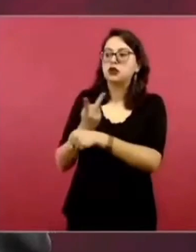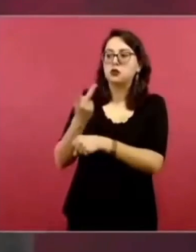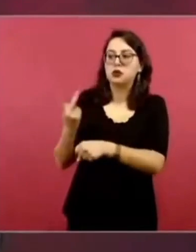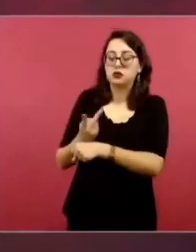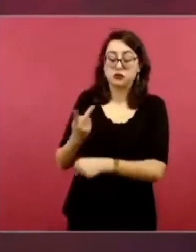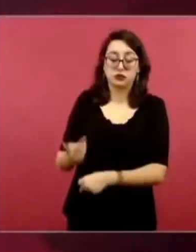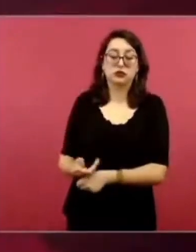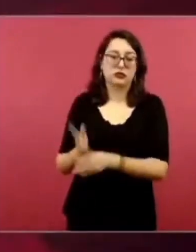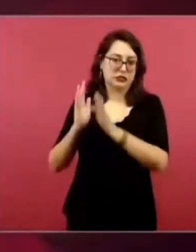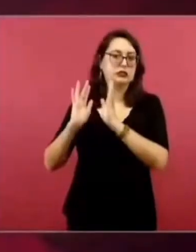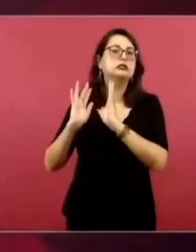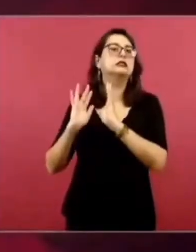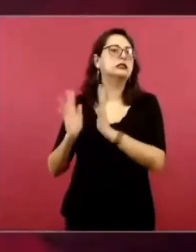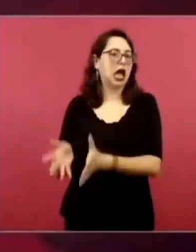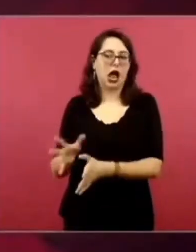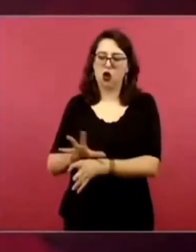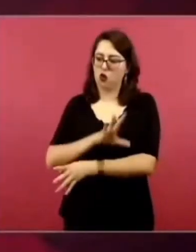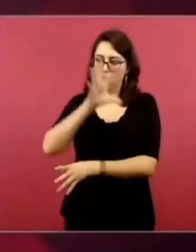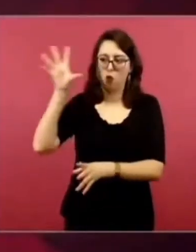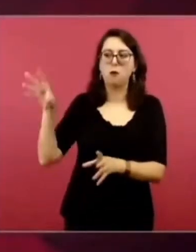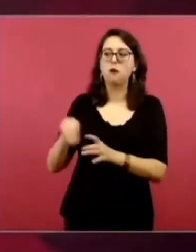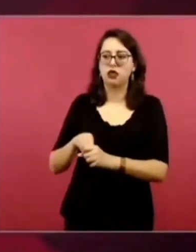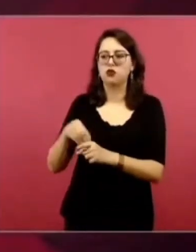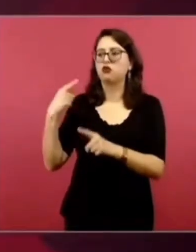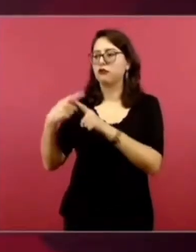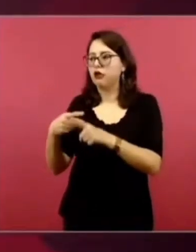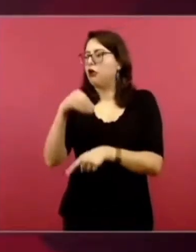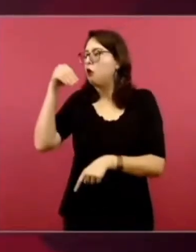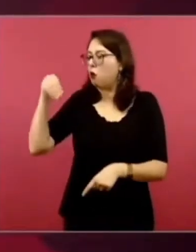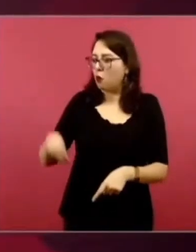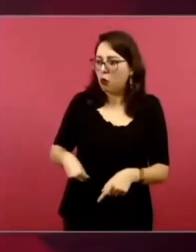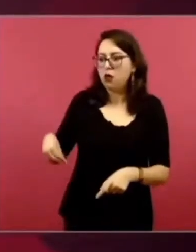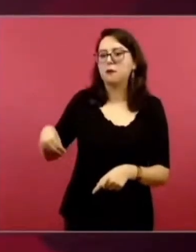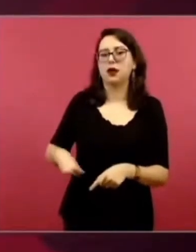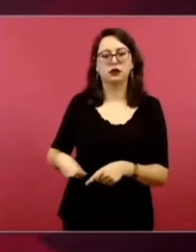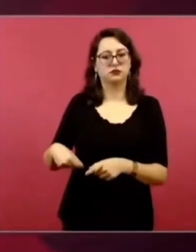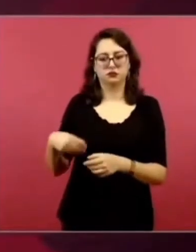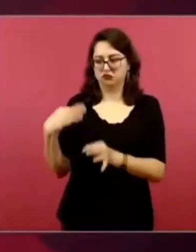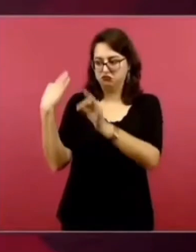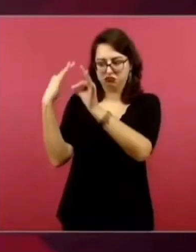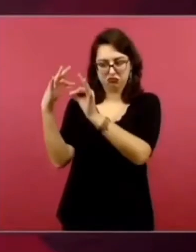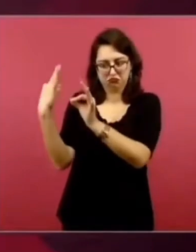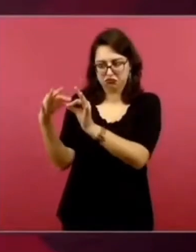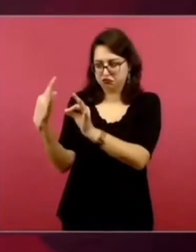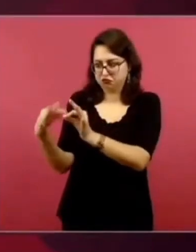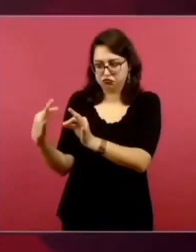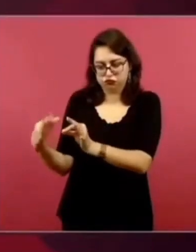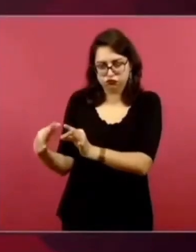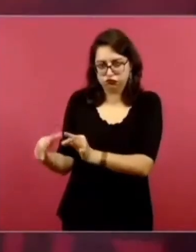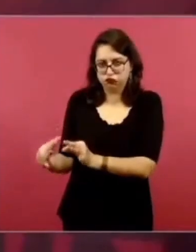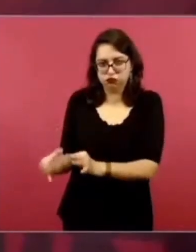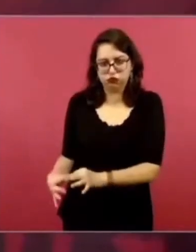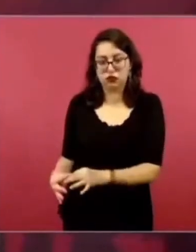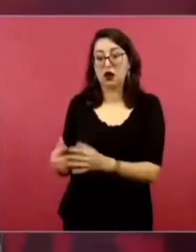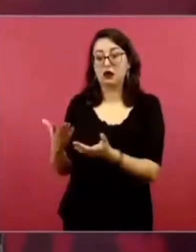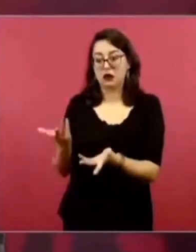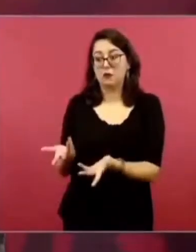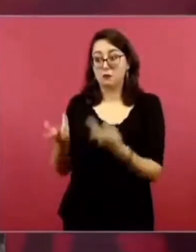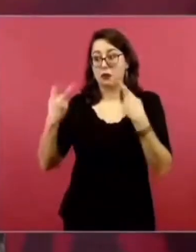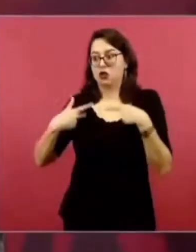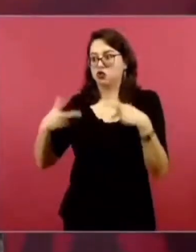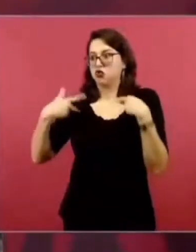Y en eso vamos a seguir avanzando. Y están abiertas las investigaciones.